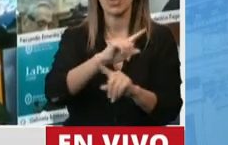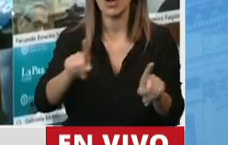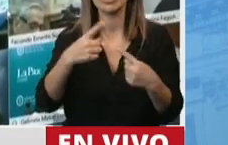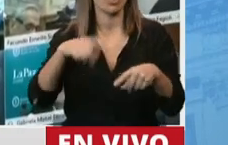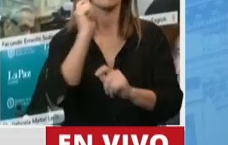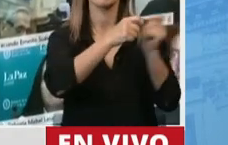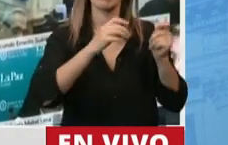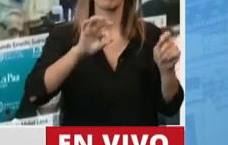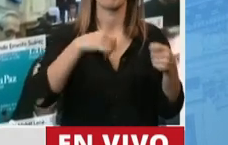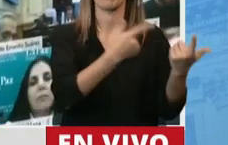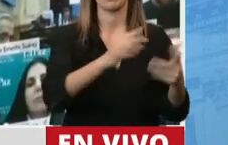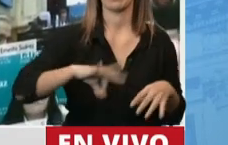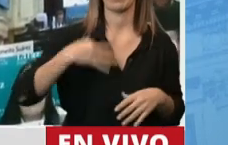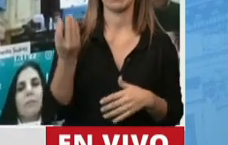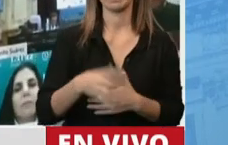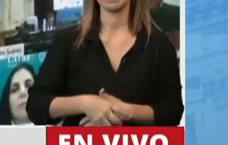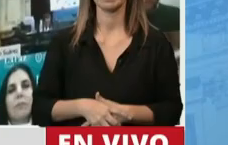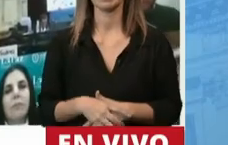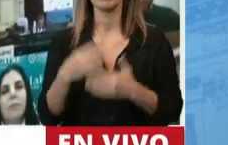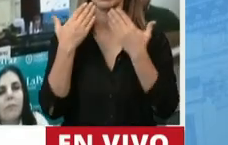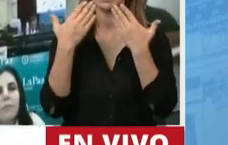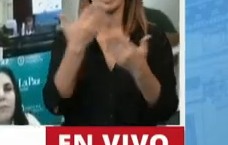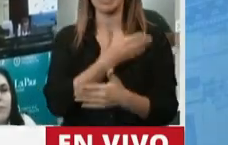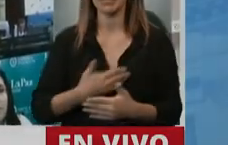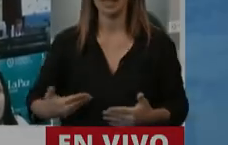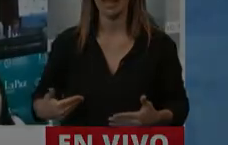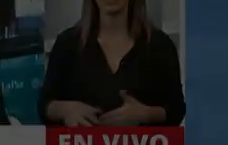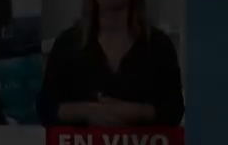plasma para dar vida. Muchas gracias, señor Presidente. Gracias, diputado.